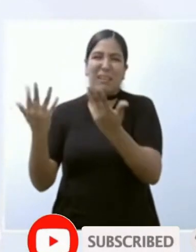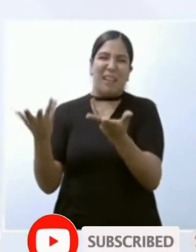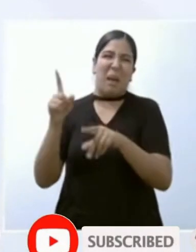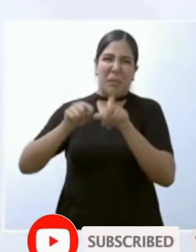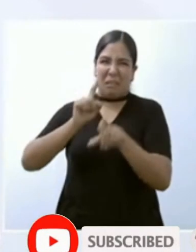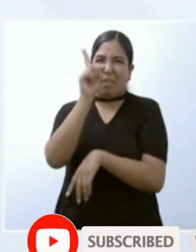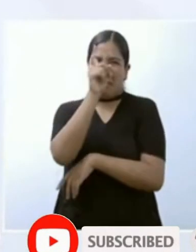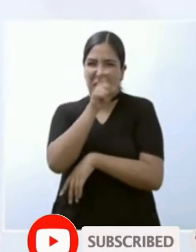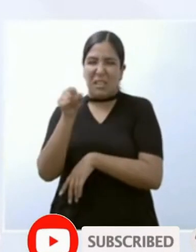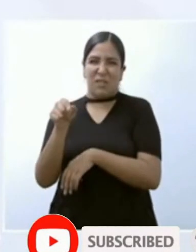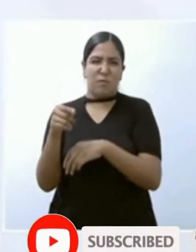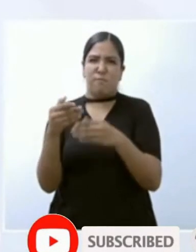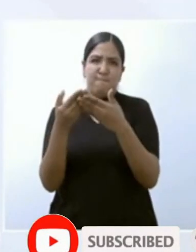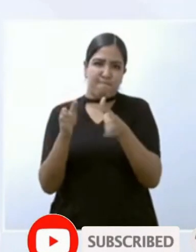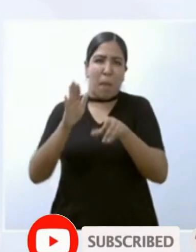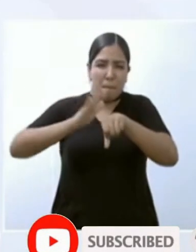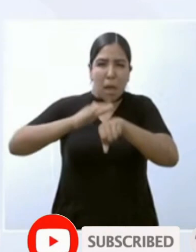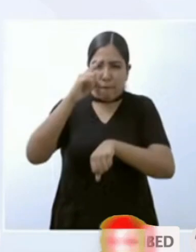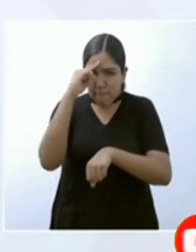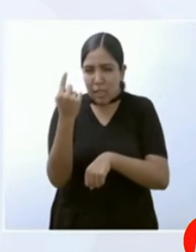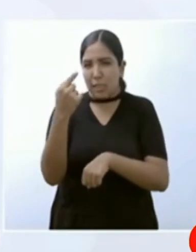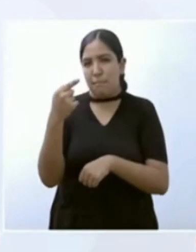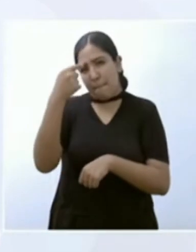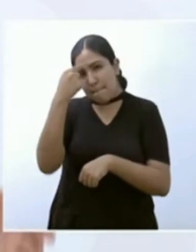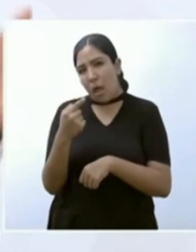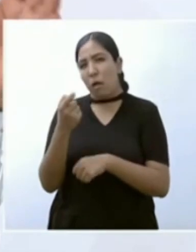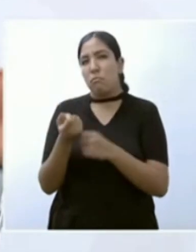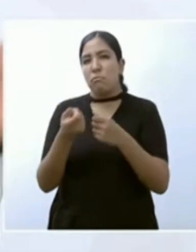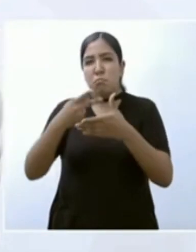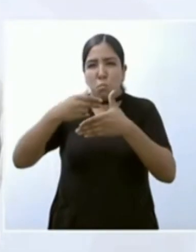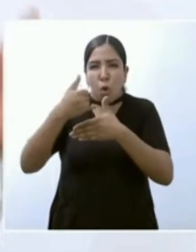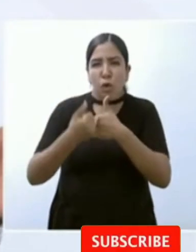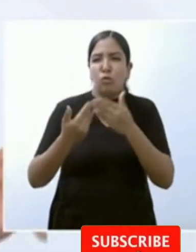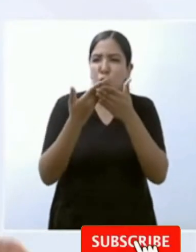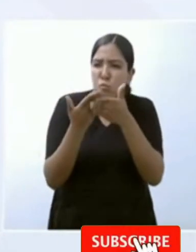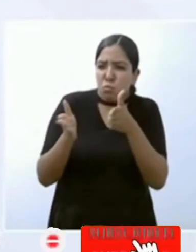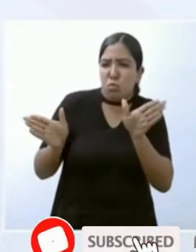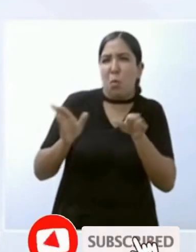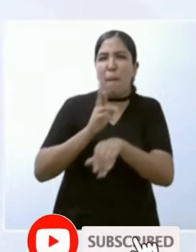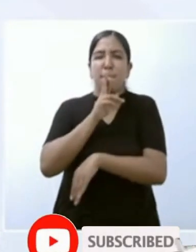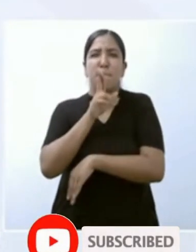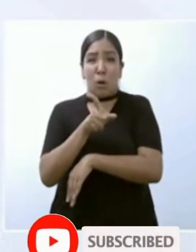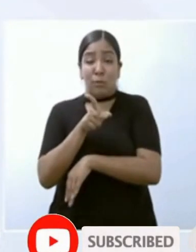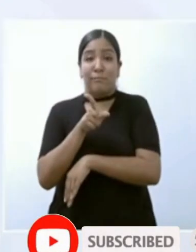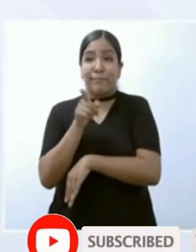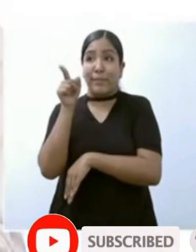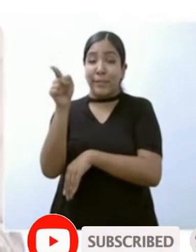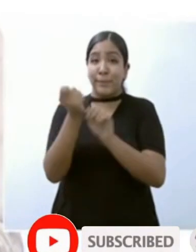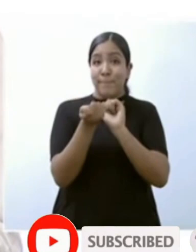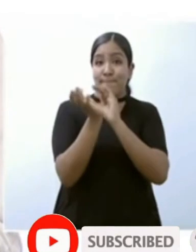ideal este proyecto se convirtiera en lo que es ahora una fábrica una realidad